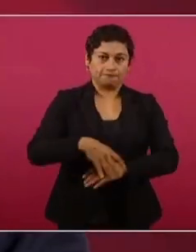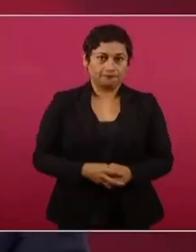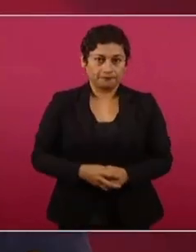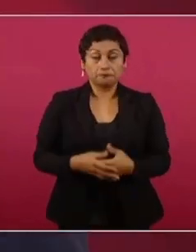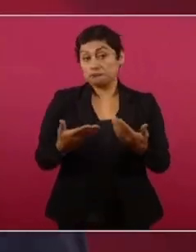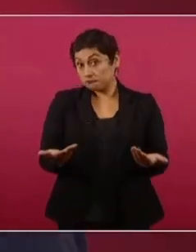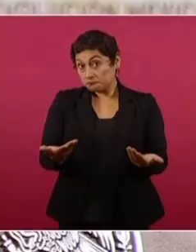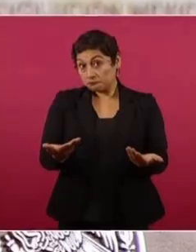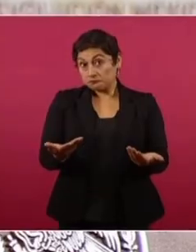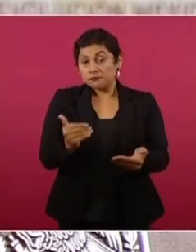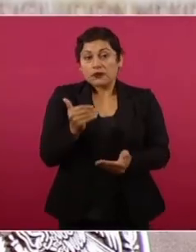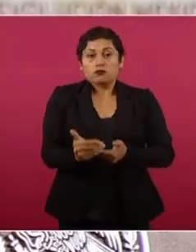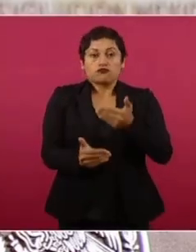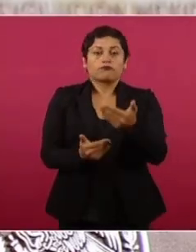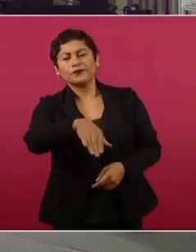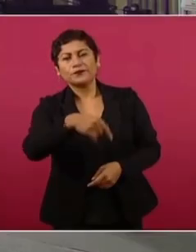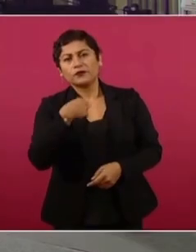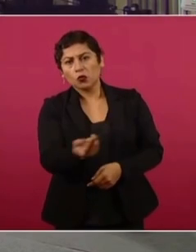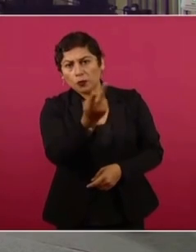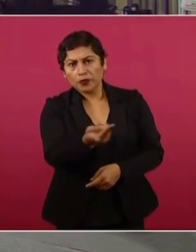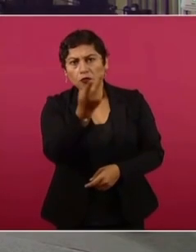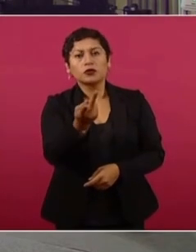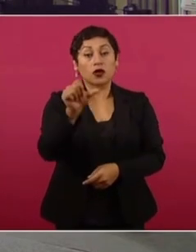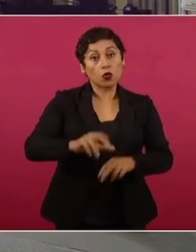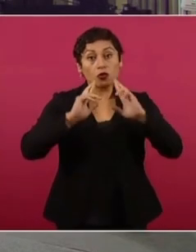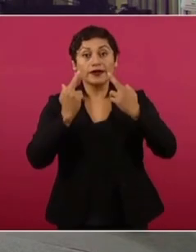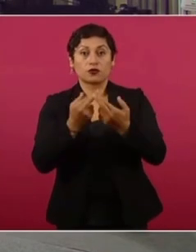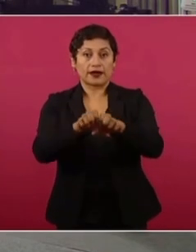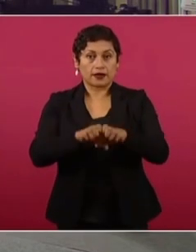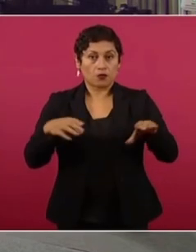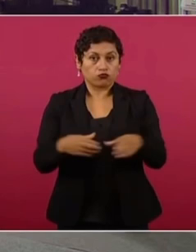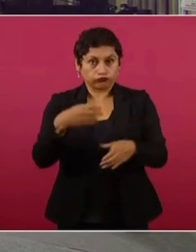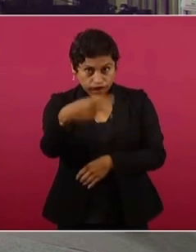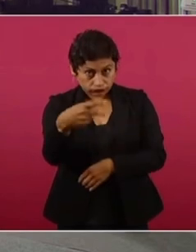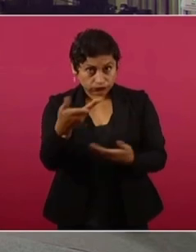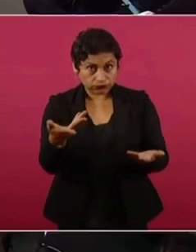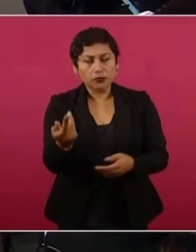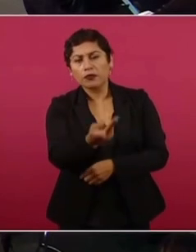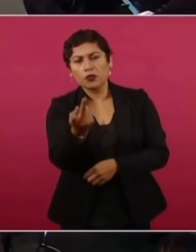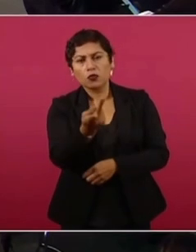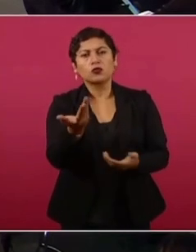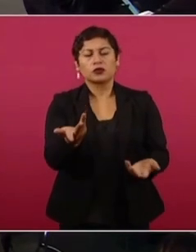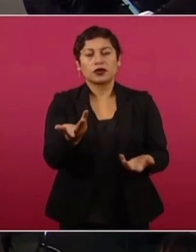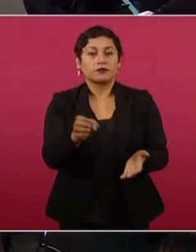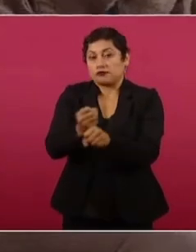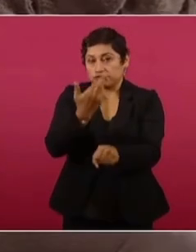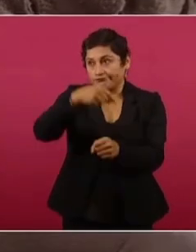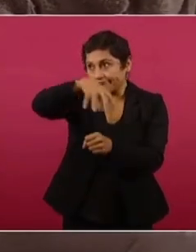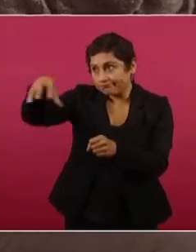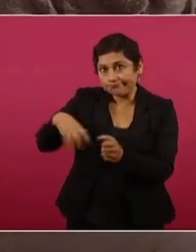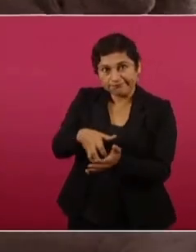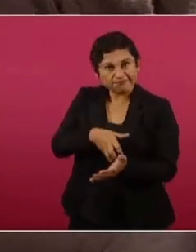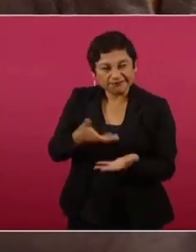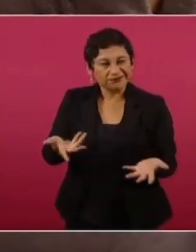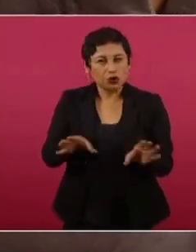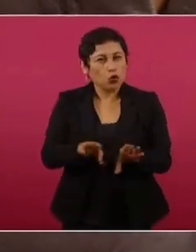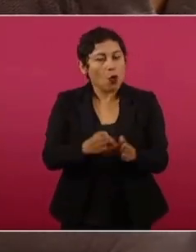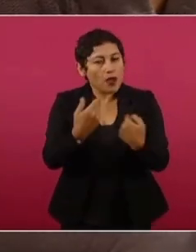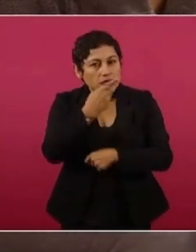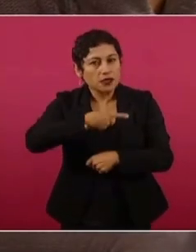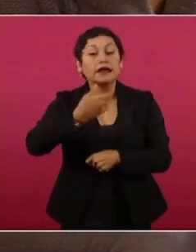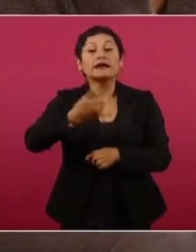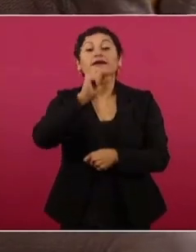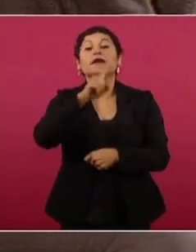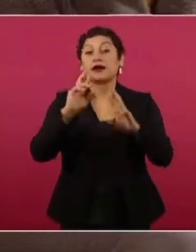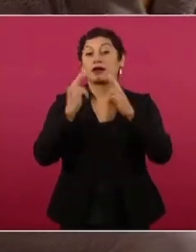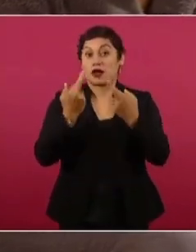México. Entonces, ahí vamos avanzando. También de la reunión que va a tener hoy con su gabinete, por un lado, ¿de dónde más se podría recortar recursos? Si en esta reunión con el gabinete también